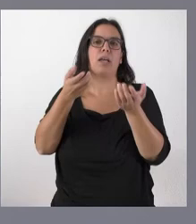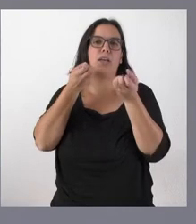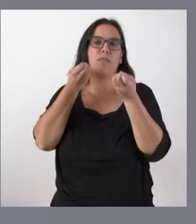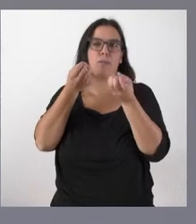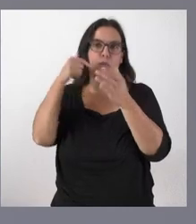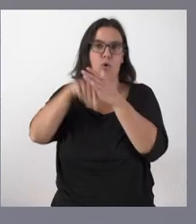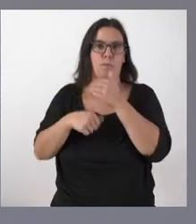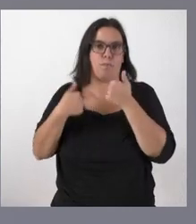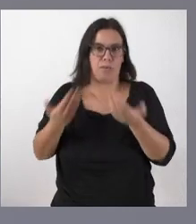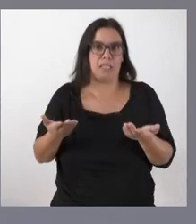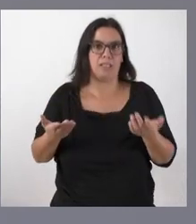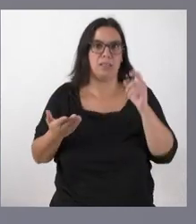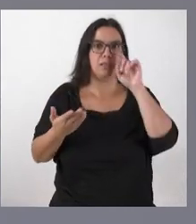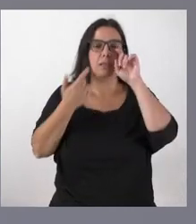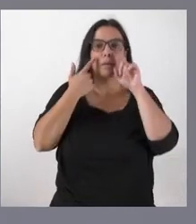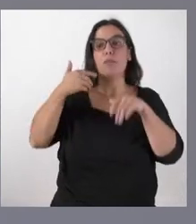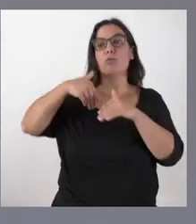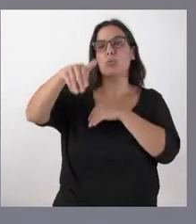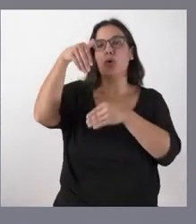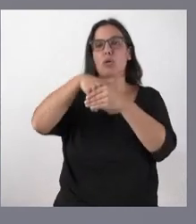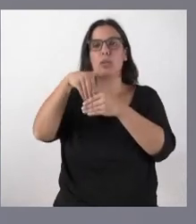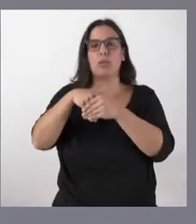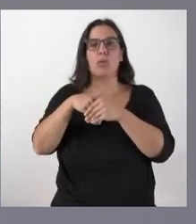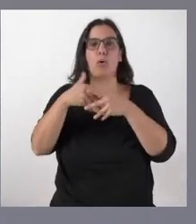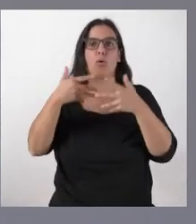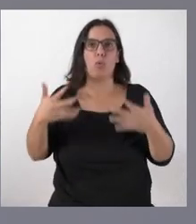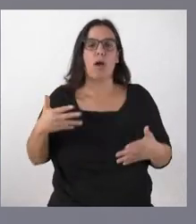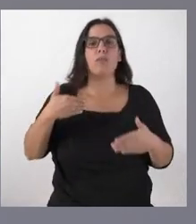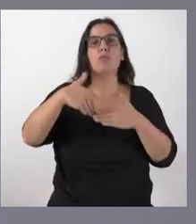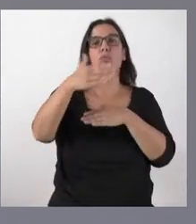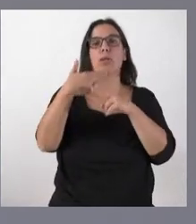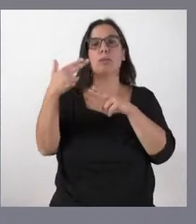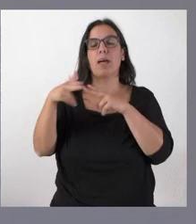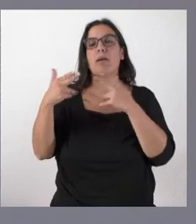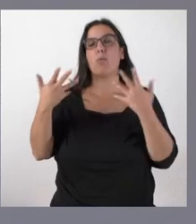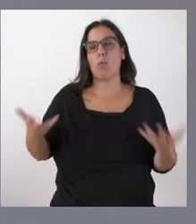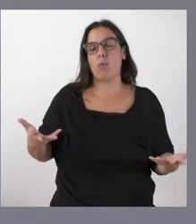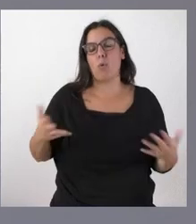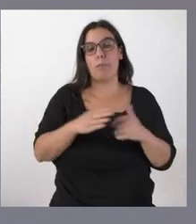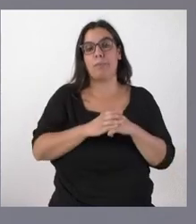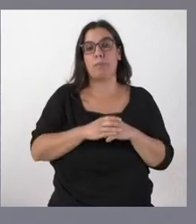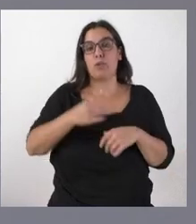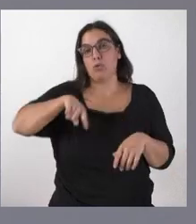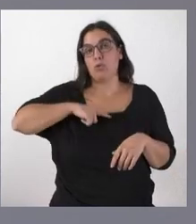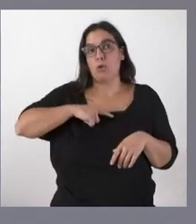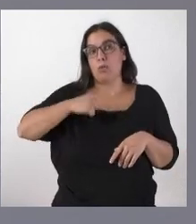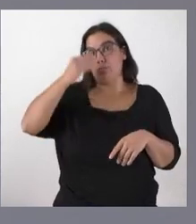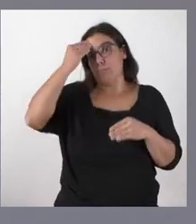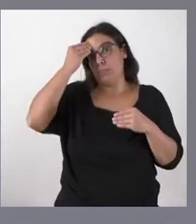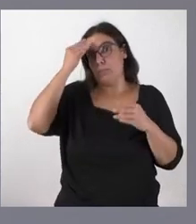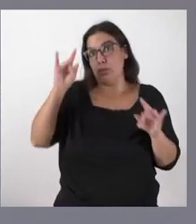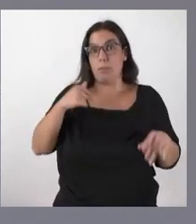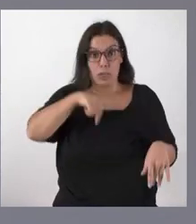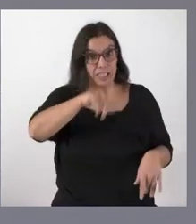al respecto sobre el contenido futuro y las futuras actividades de FACIL en Salamanca en la cual seguimos creyendo. ¿Pero este año